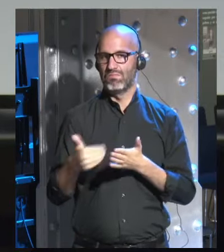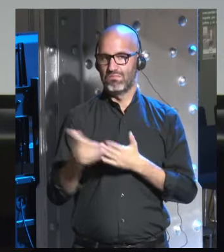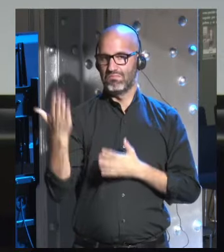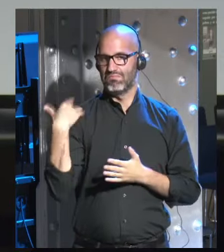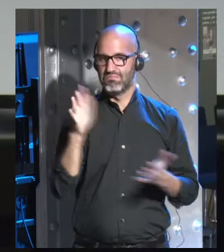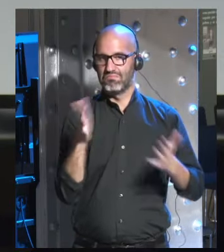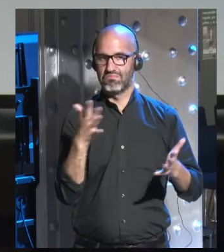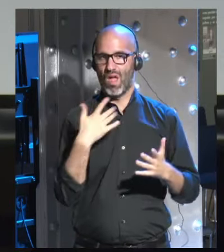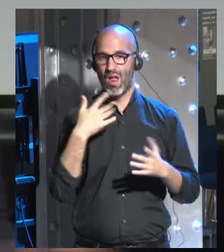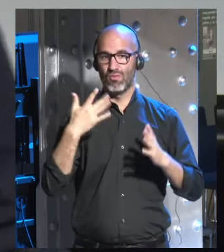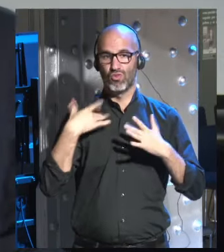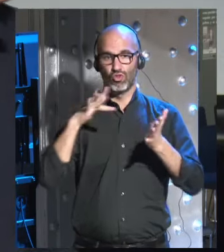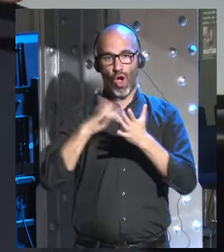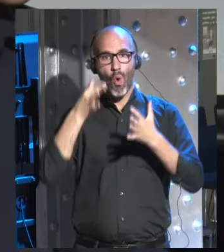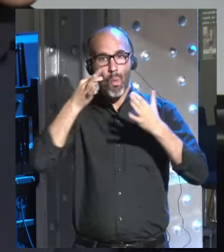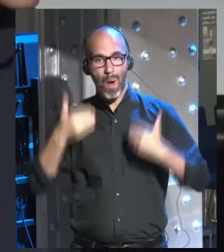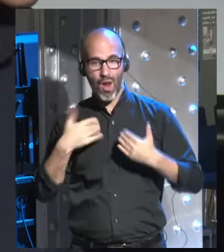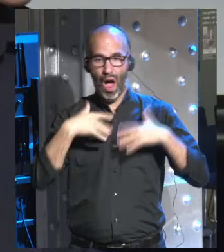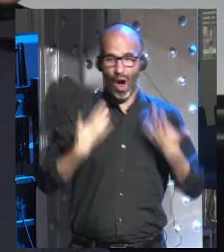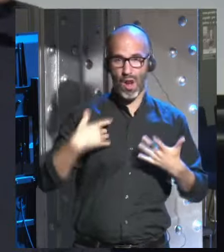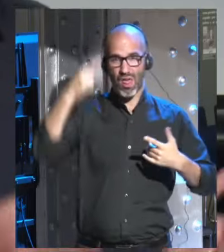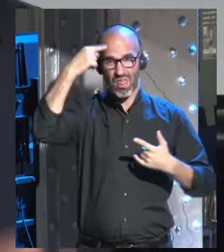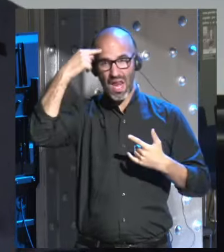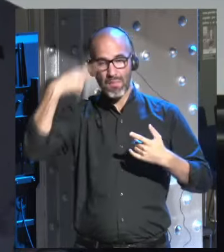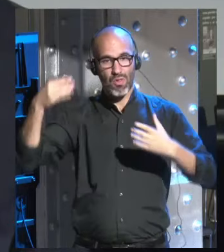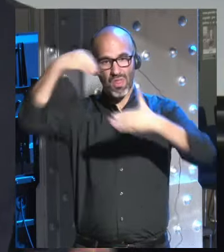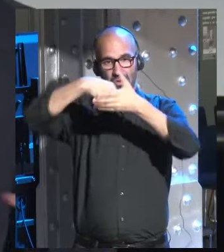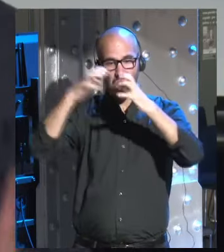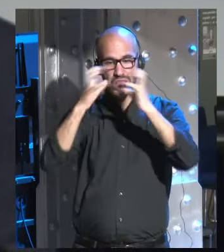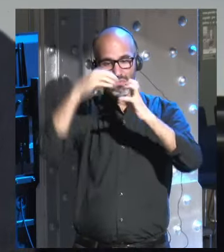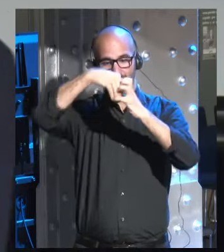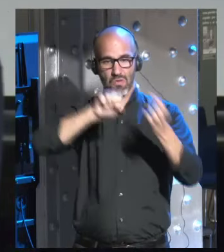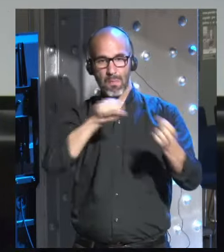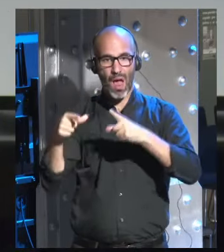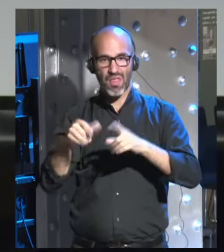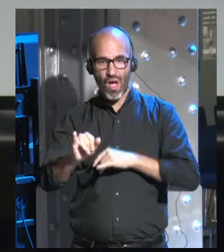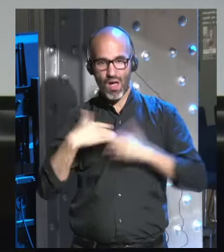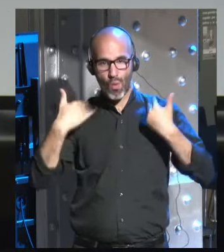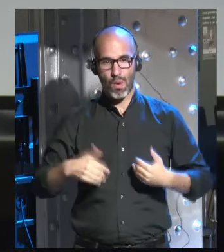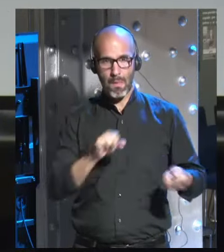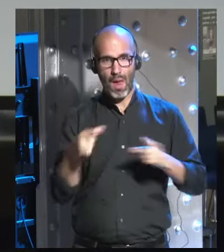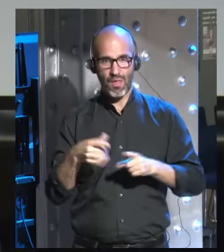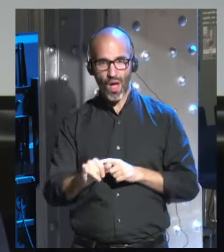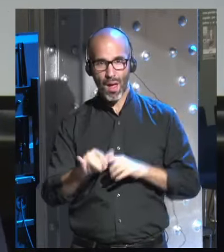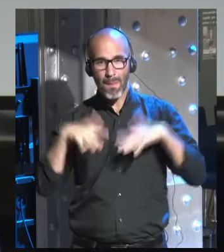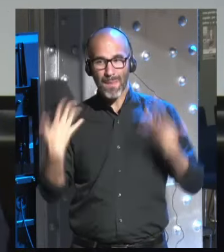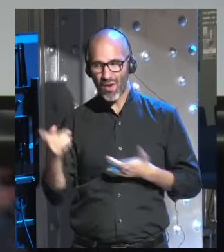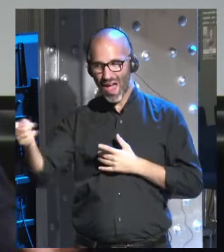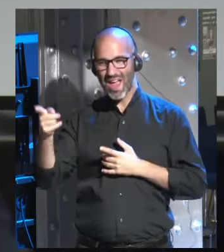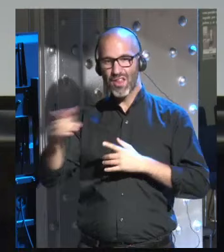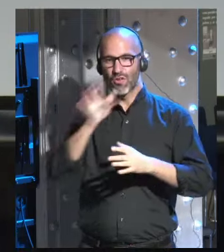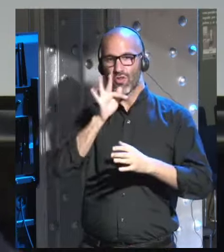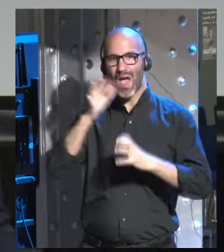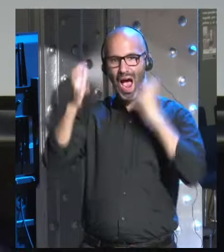tenían cuerpos muy parecidos a los nuestros actuales, tenían cerebros muy parecidos a nuestro cerebro actual. Pero aún así, eran animales